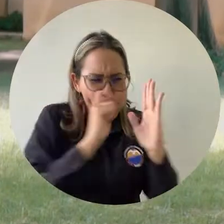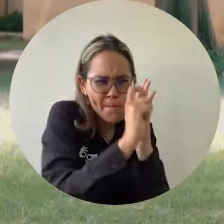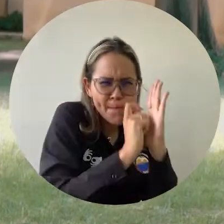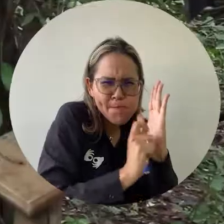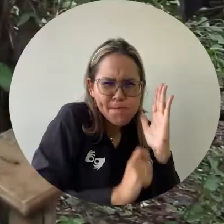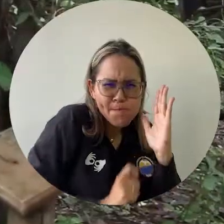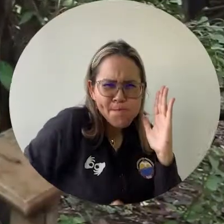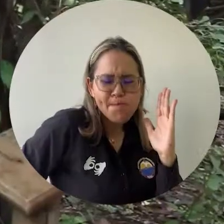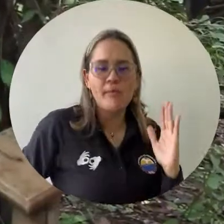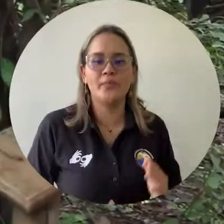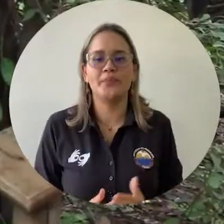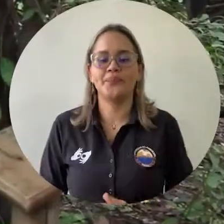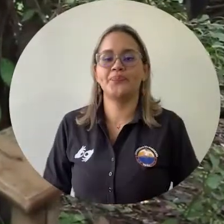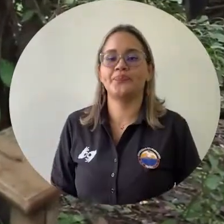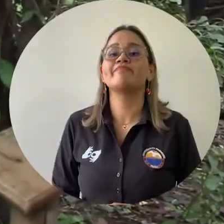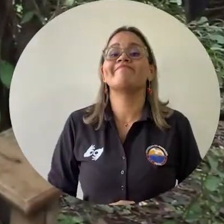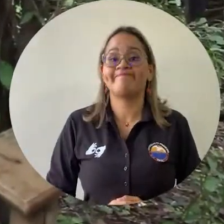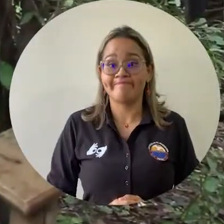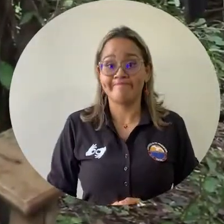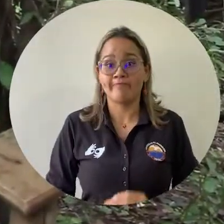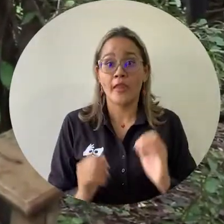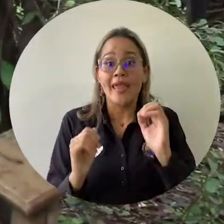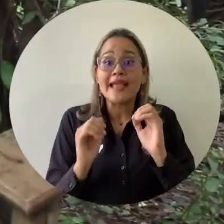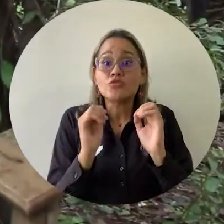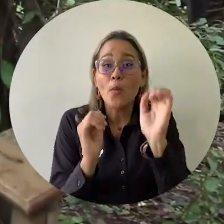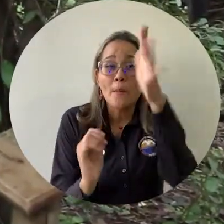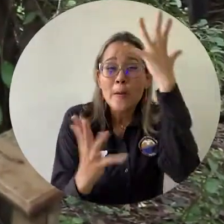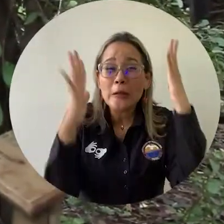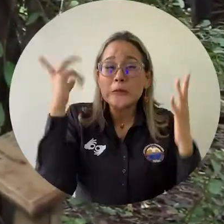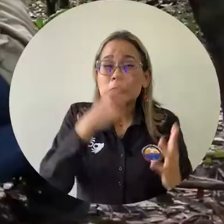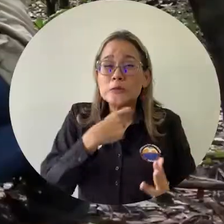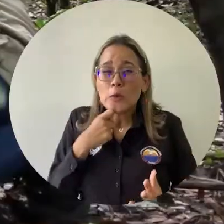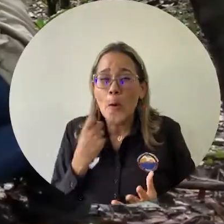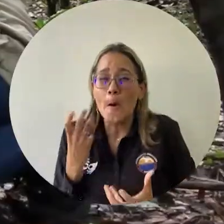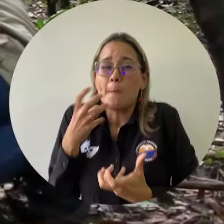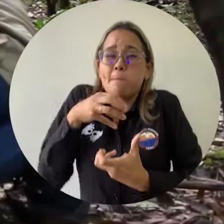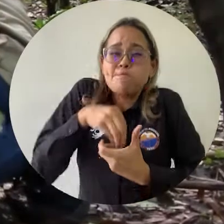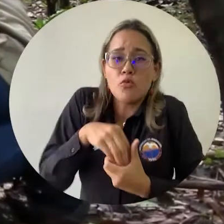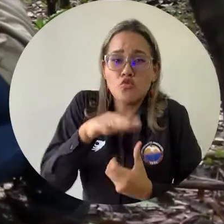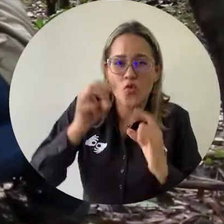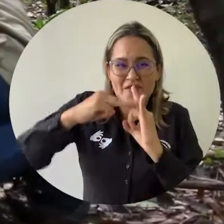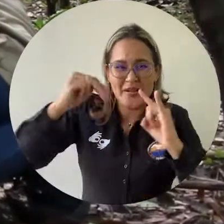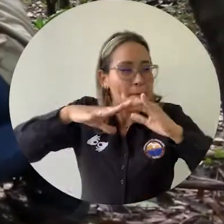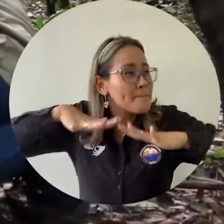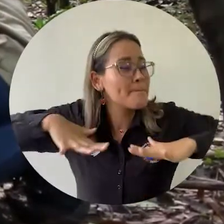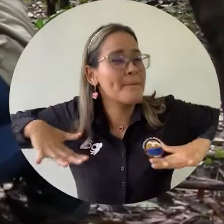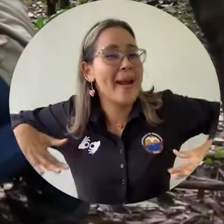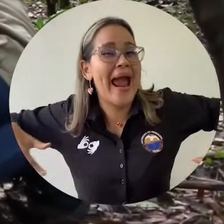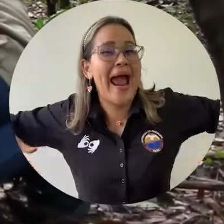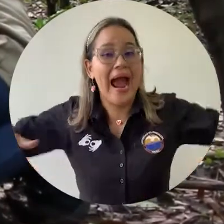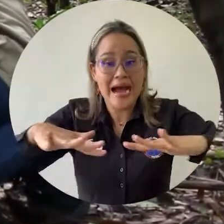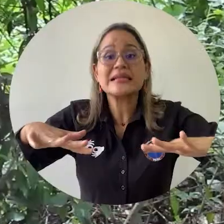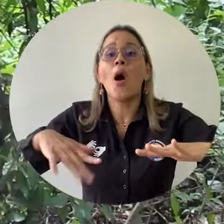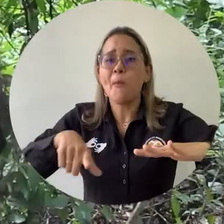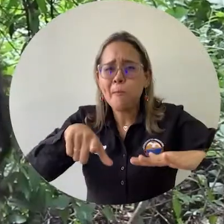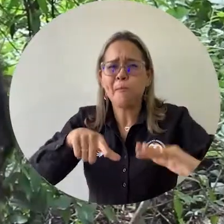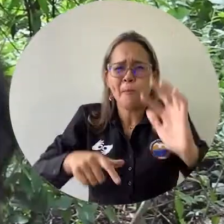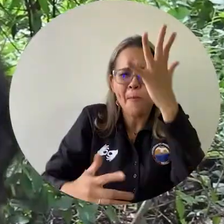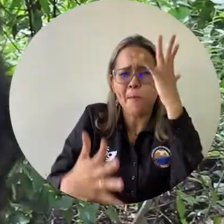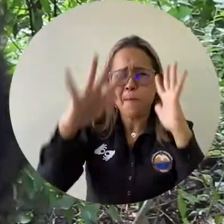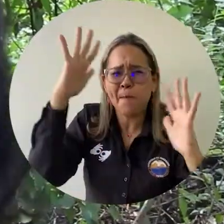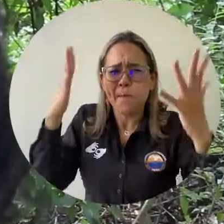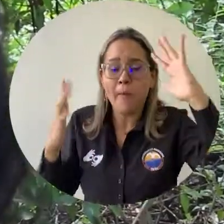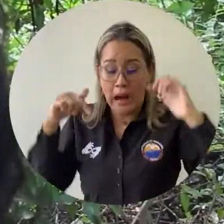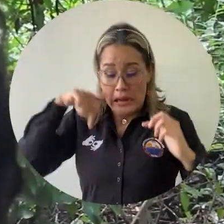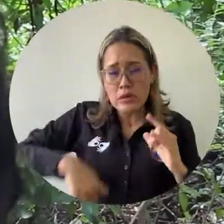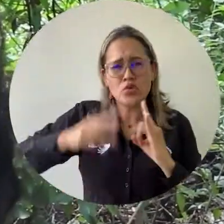ecosistema. El bosque seco tropical que se encuentra al interior de la Universidad del Magdalena es un referente de la sostenibilidad por la que trabaja